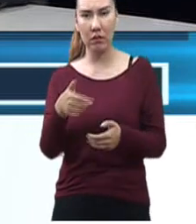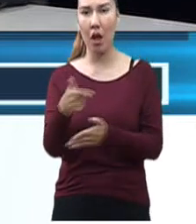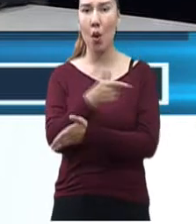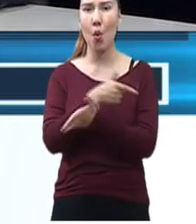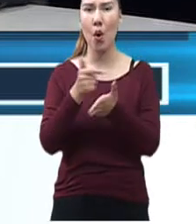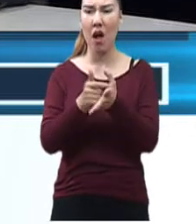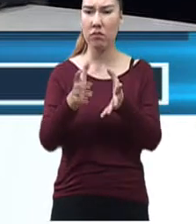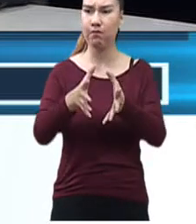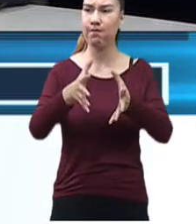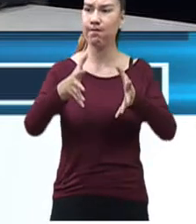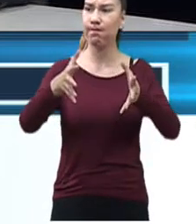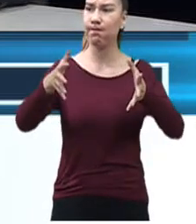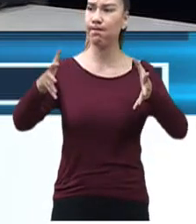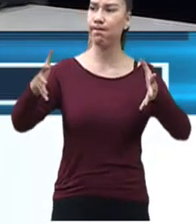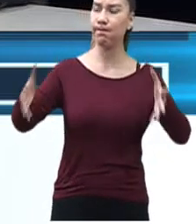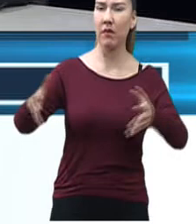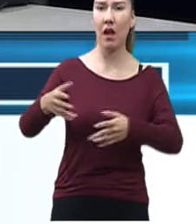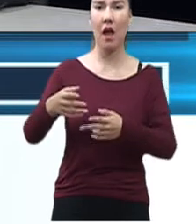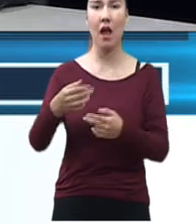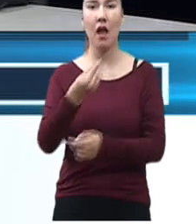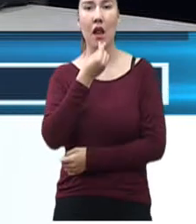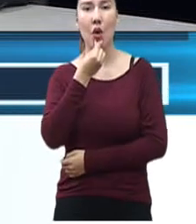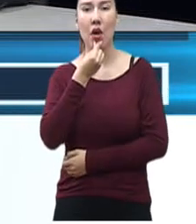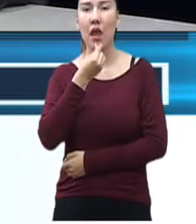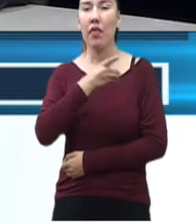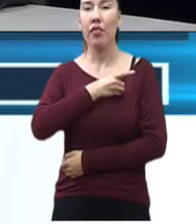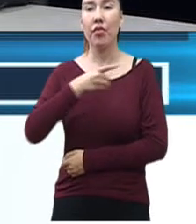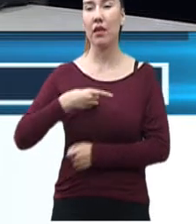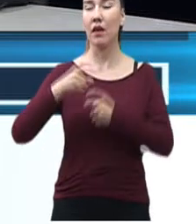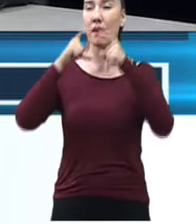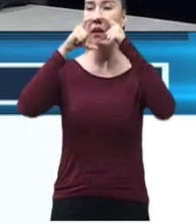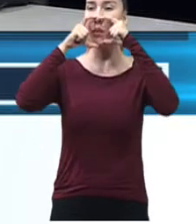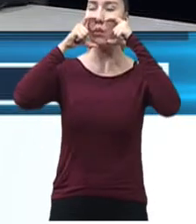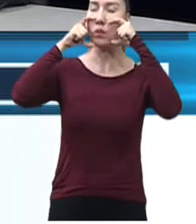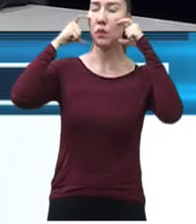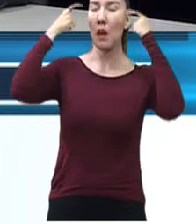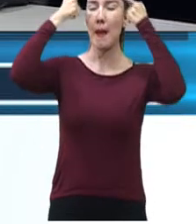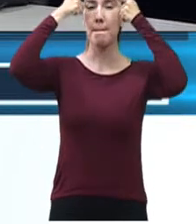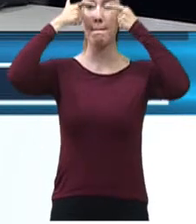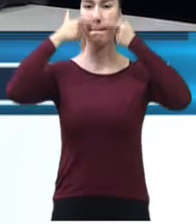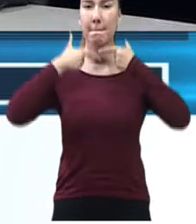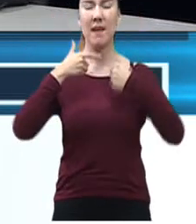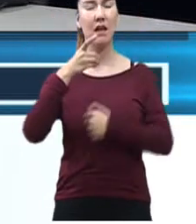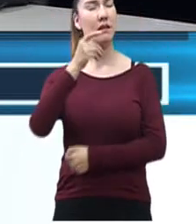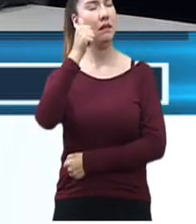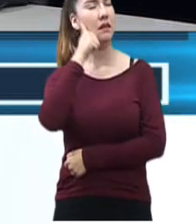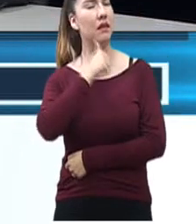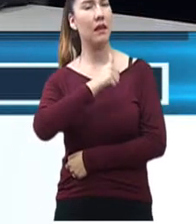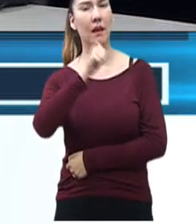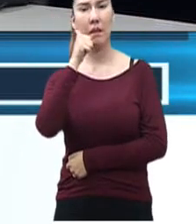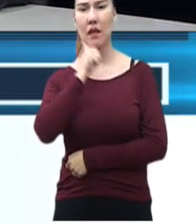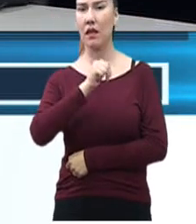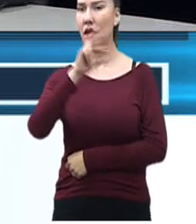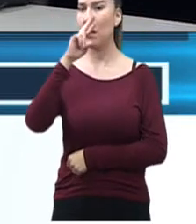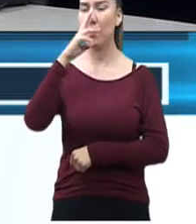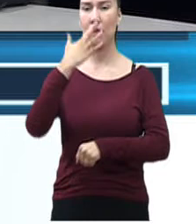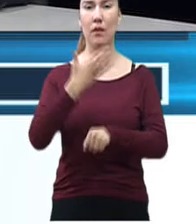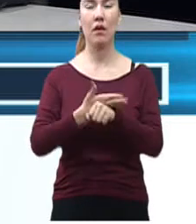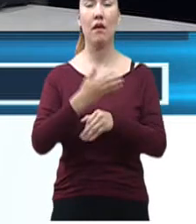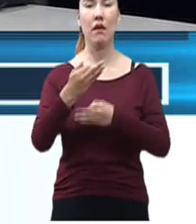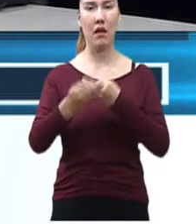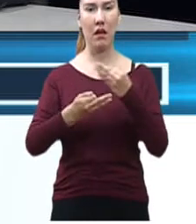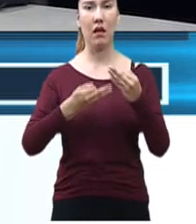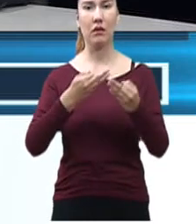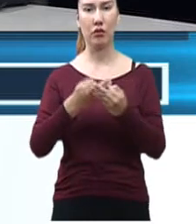Los niños van con su careta, con su cubrebocas, y siempre con la responsabilidad que todo esto